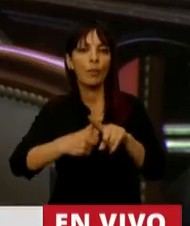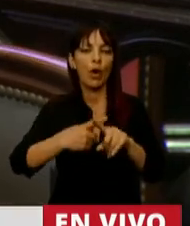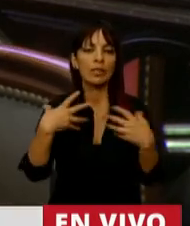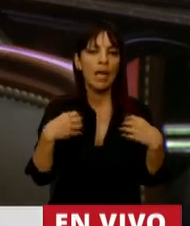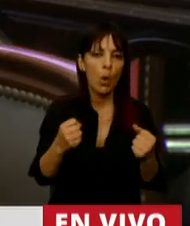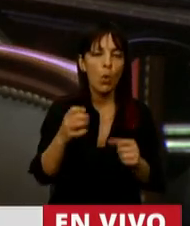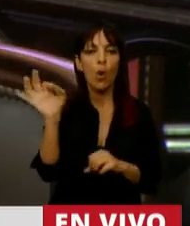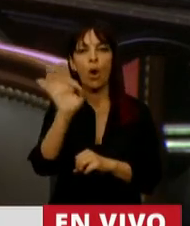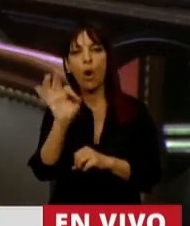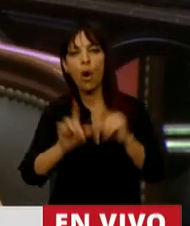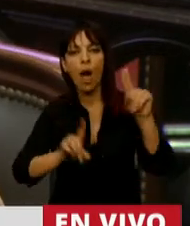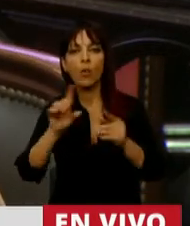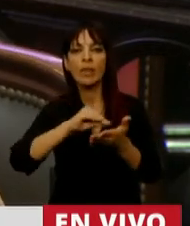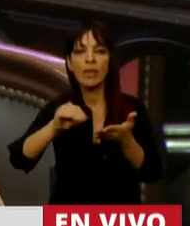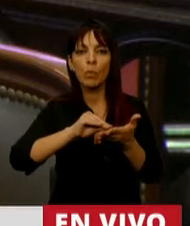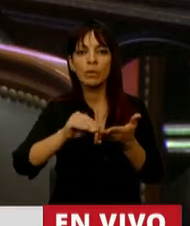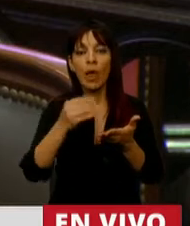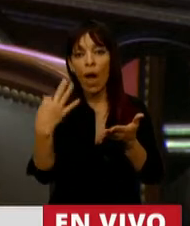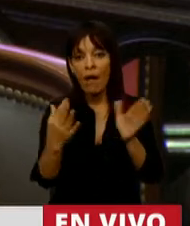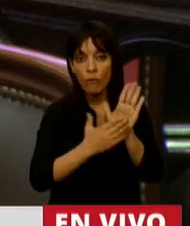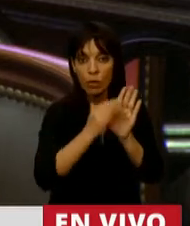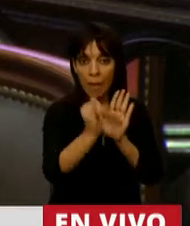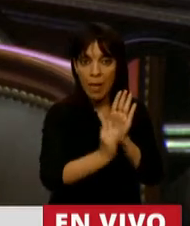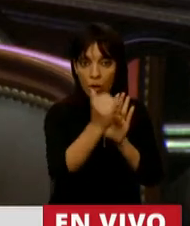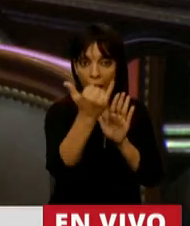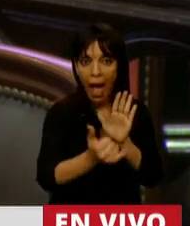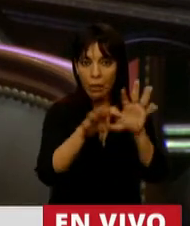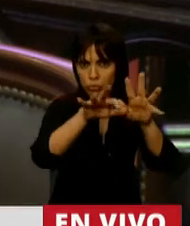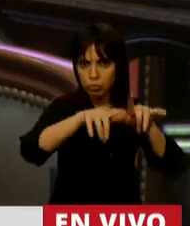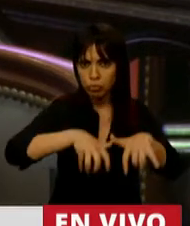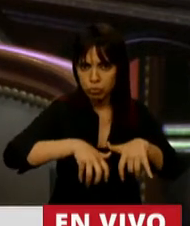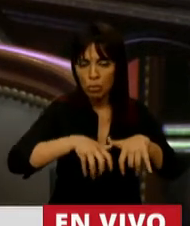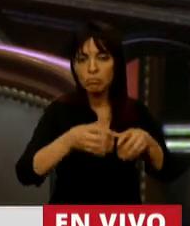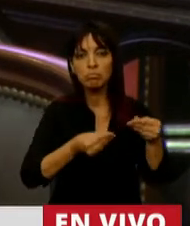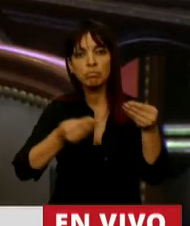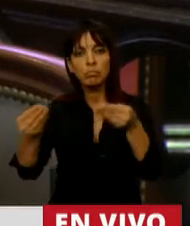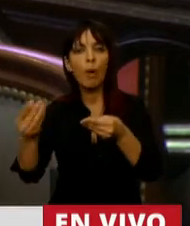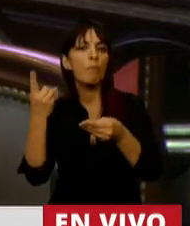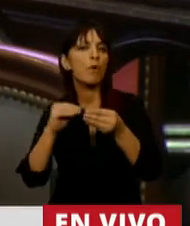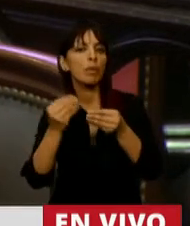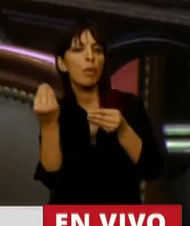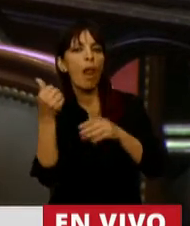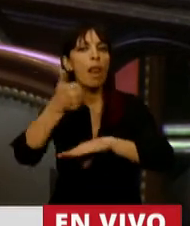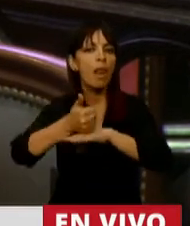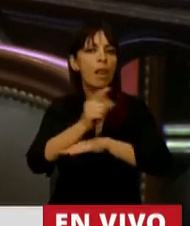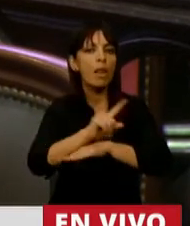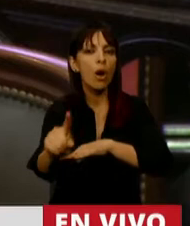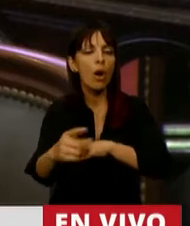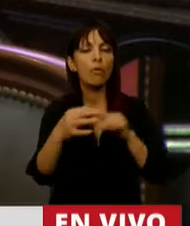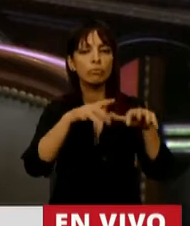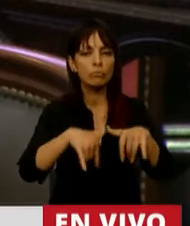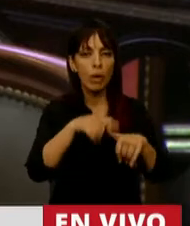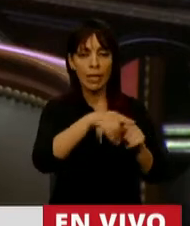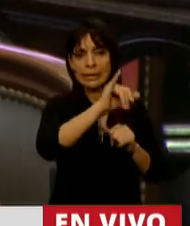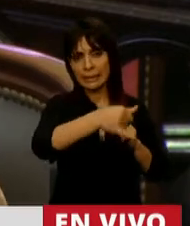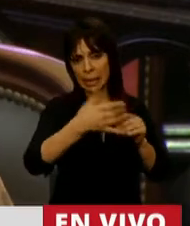o aquellos diputados que pudiesen fundamentar por escrito los inconvenientes que tenían para estar presentes hoy